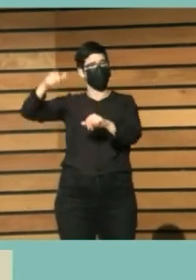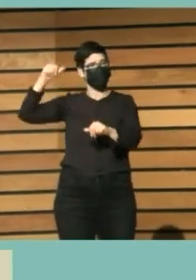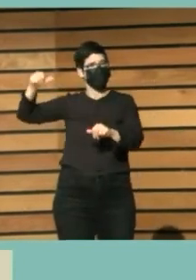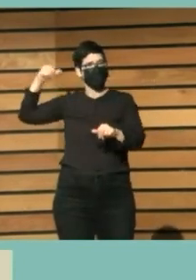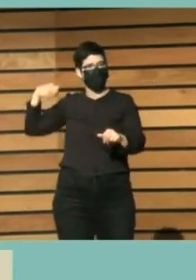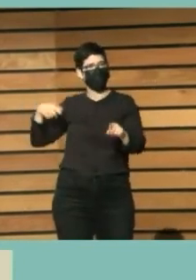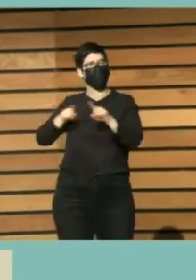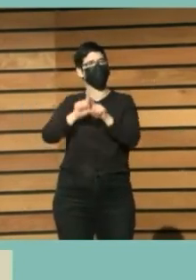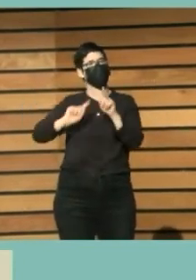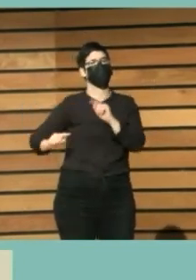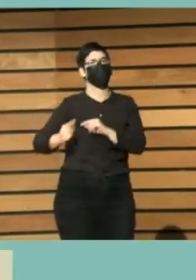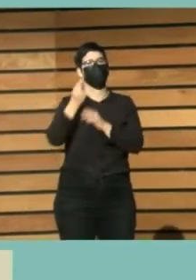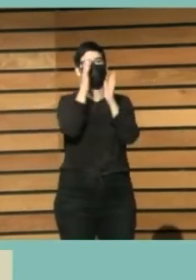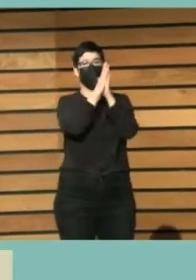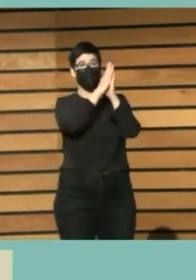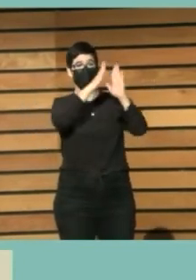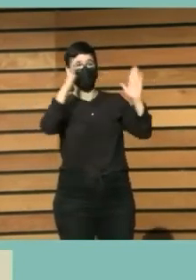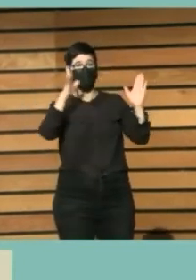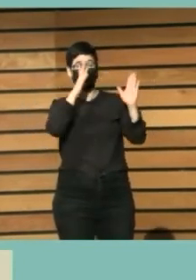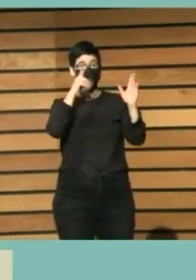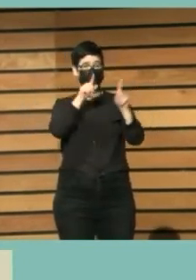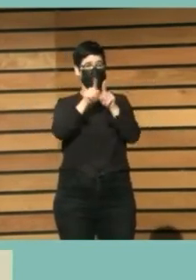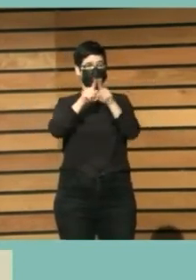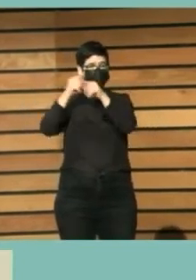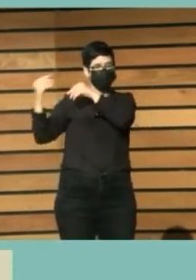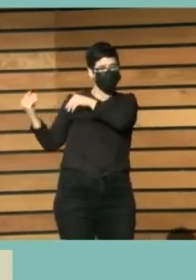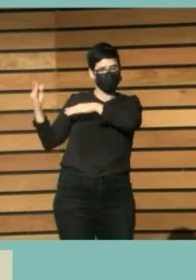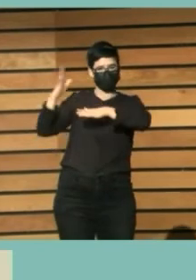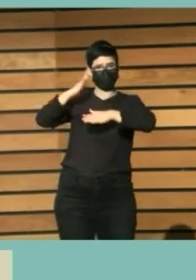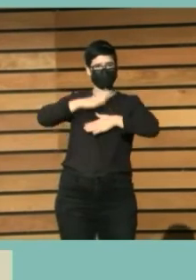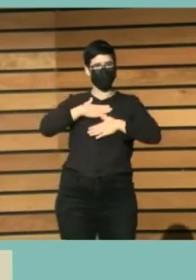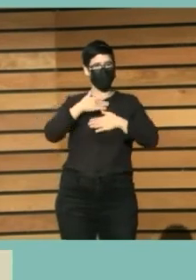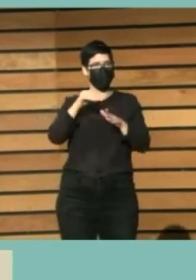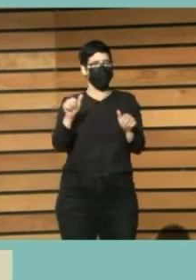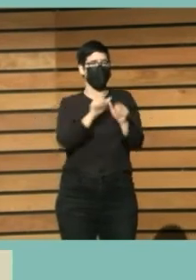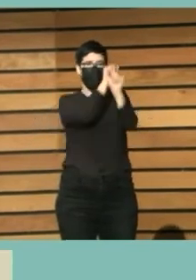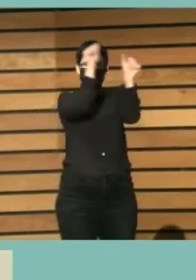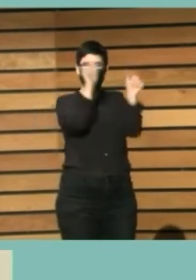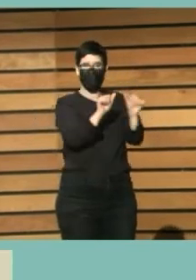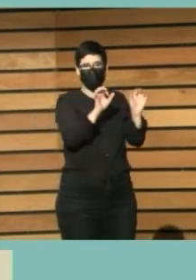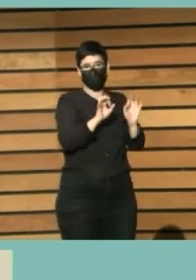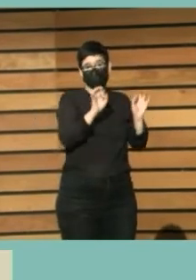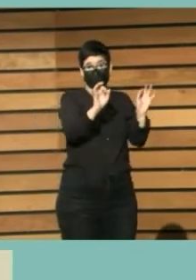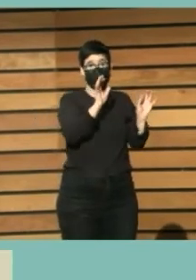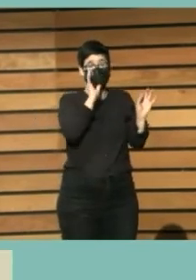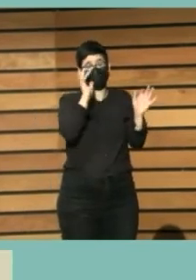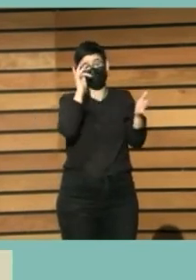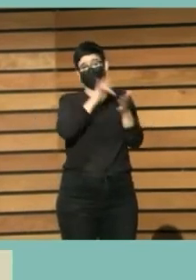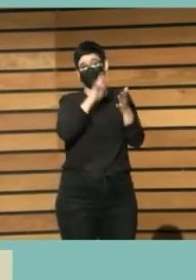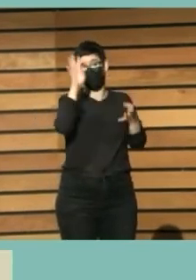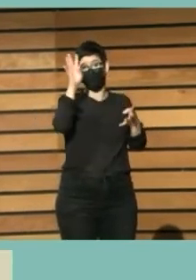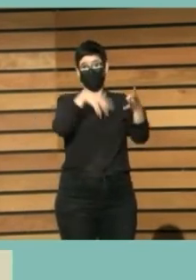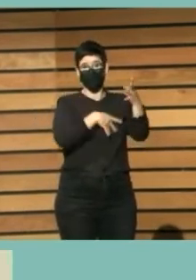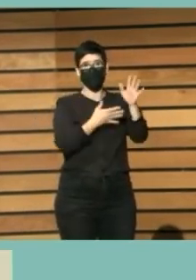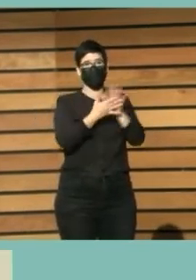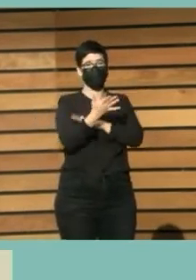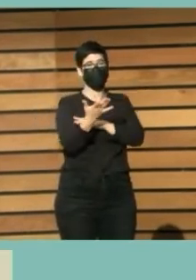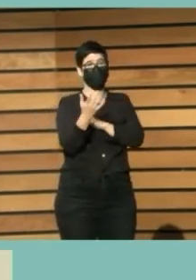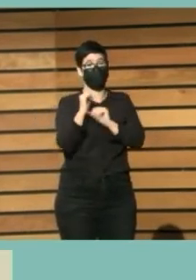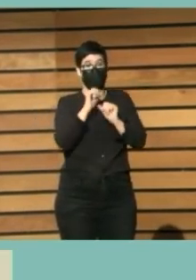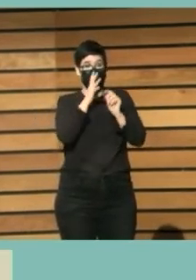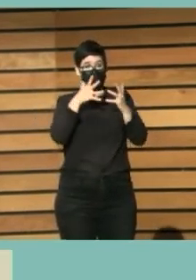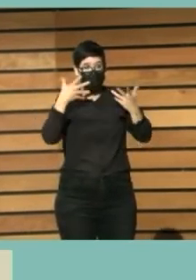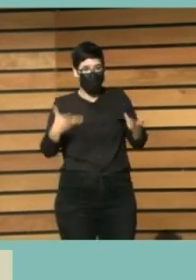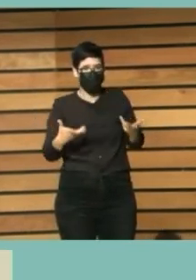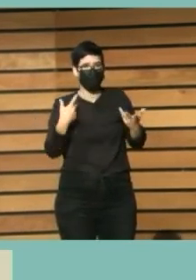porque nosotros somos herederos de un modelo en concreto, ¿no? En el caso de Cataluña, pues claramente el modelo que tenemos ahora se gestó hace 100 años que hubo quien